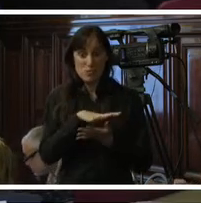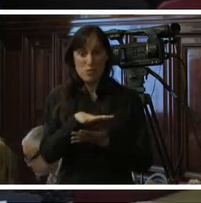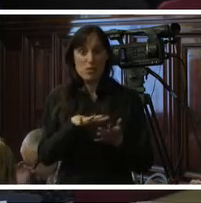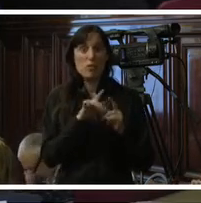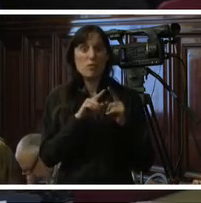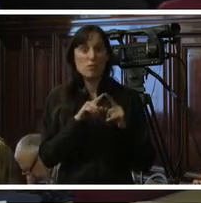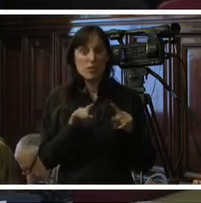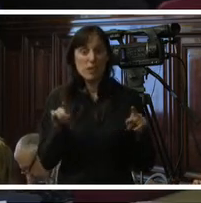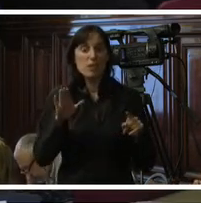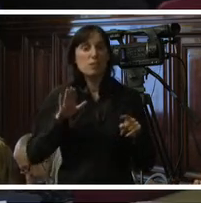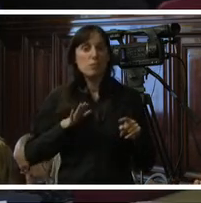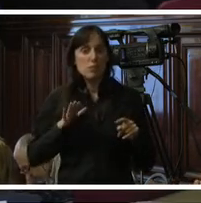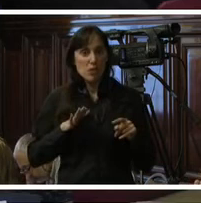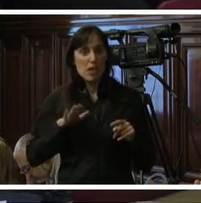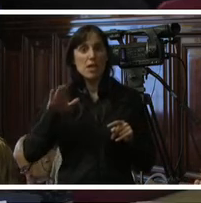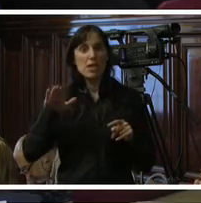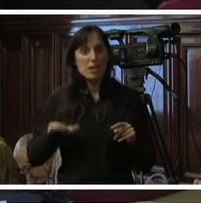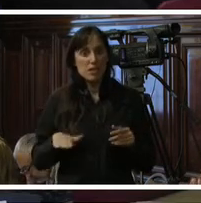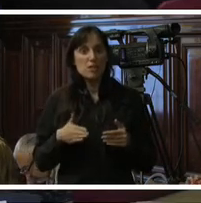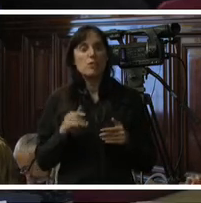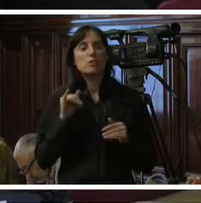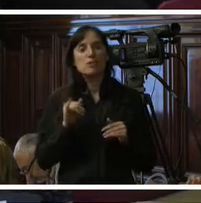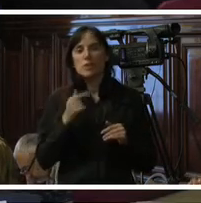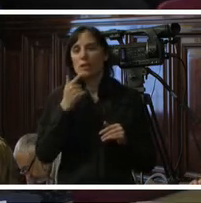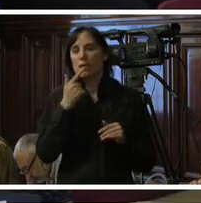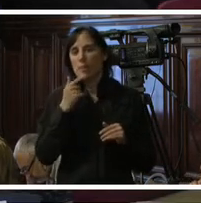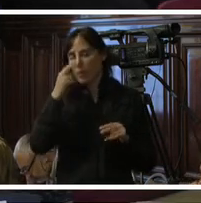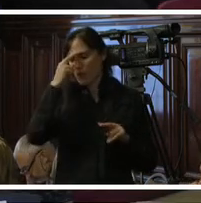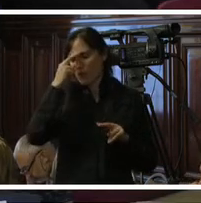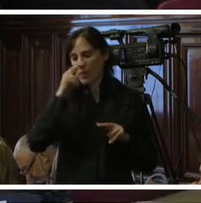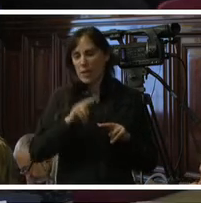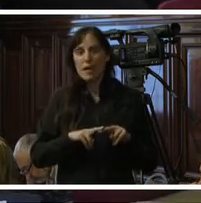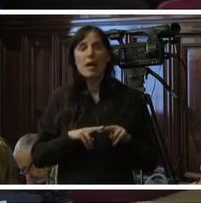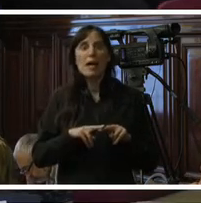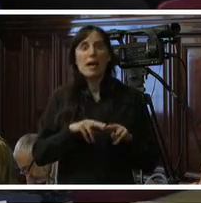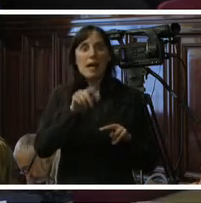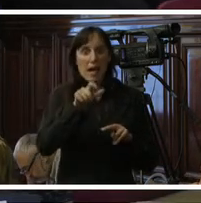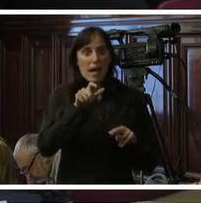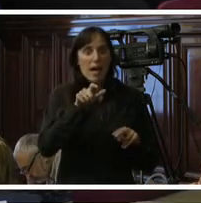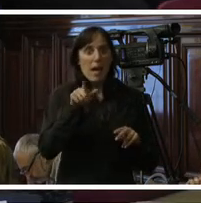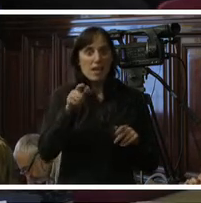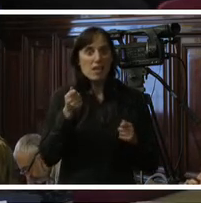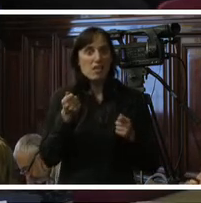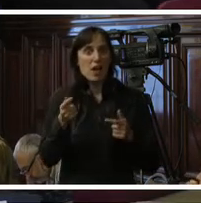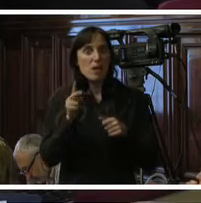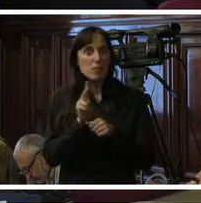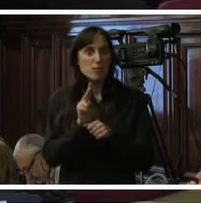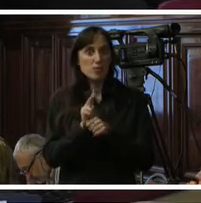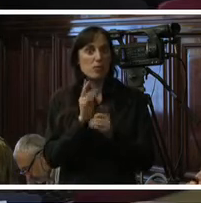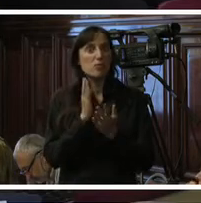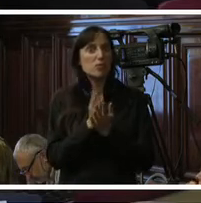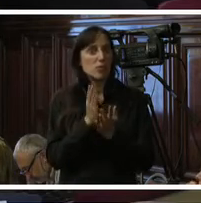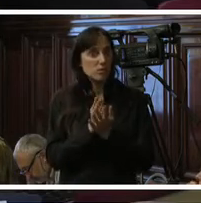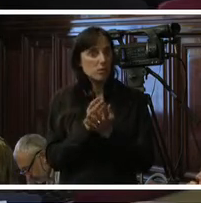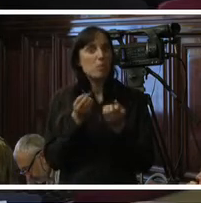niños y niñas afectados si la epidemia hubiera llegado a Estados que garantizaran estos derechos por ello es importante que la